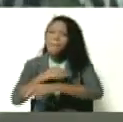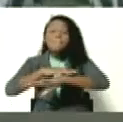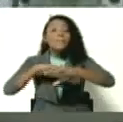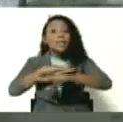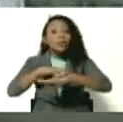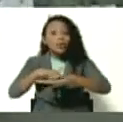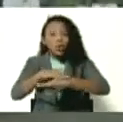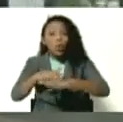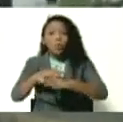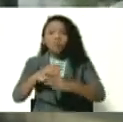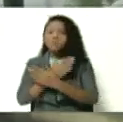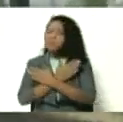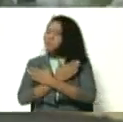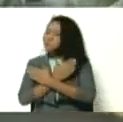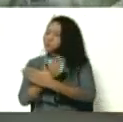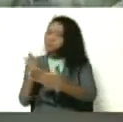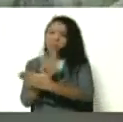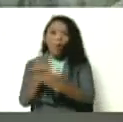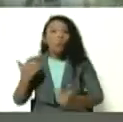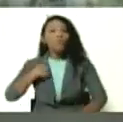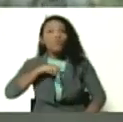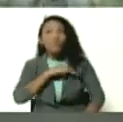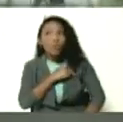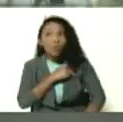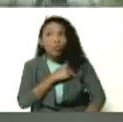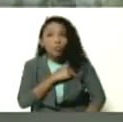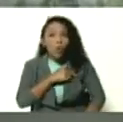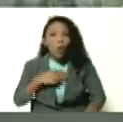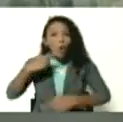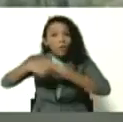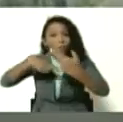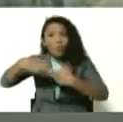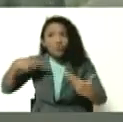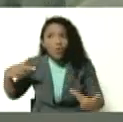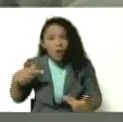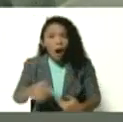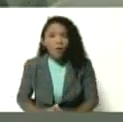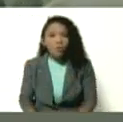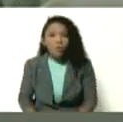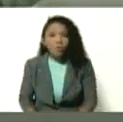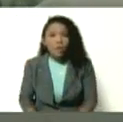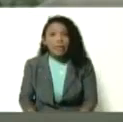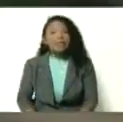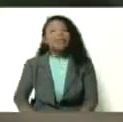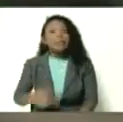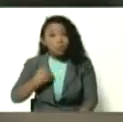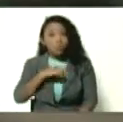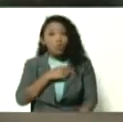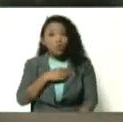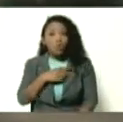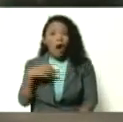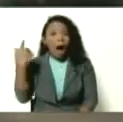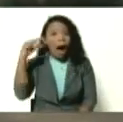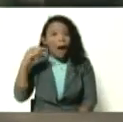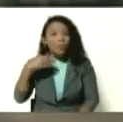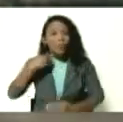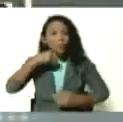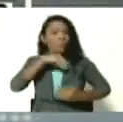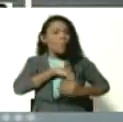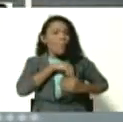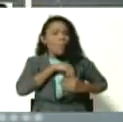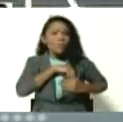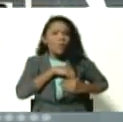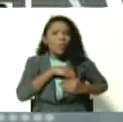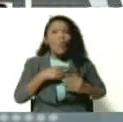bondad, de bondad, que somos nosotros los revolucionarios, y que llevamos a Chávez en nuestra mente, en nuestros